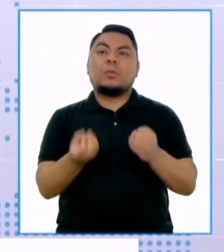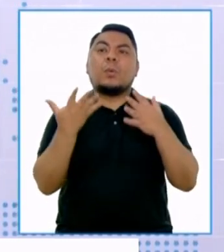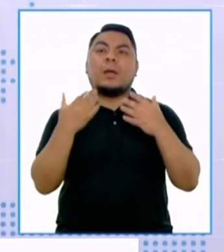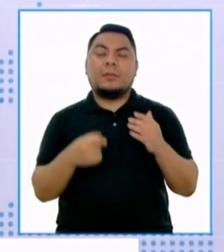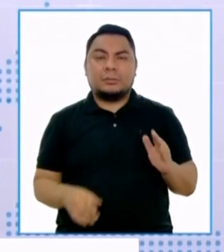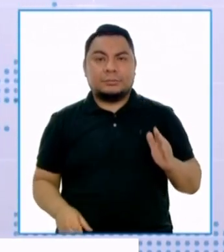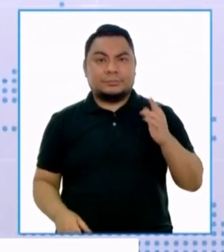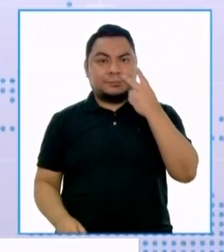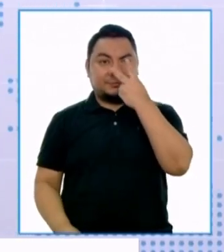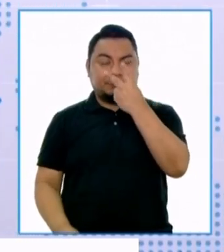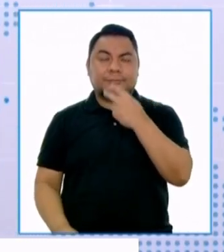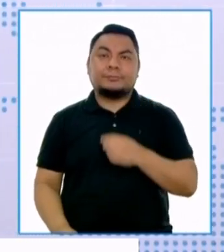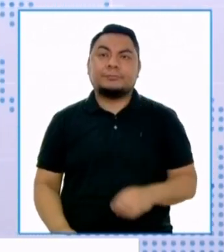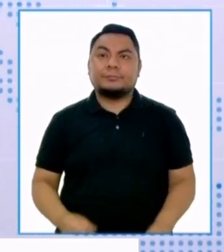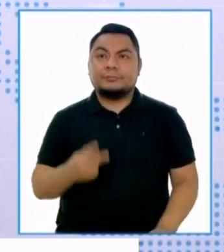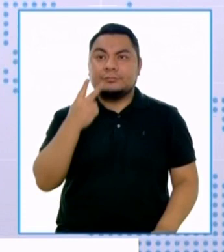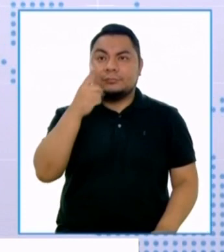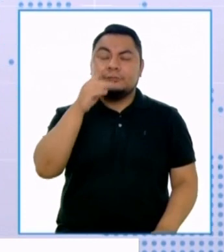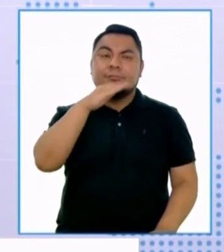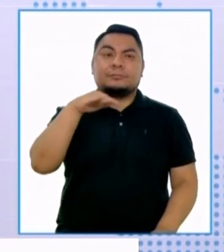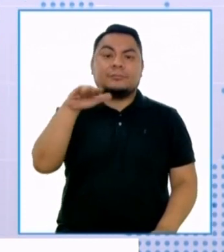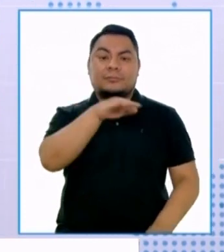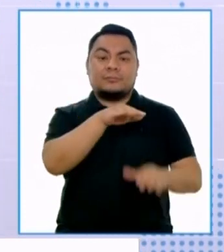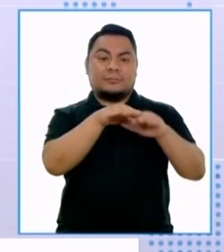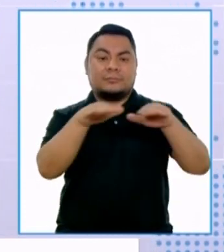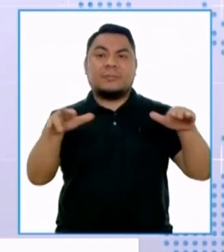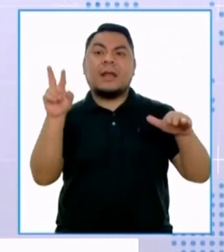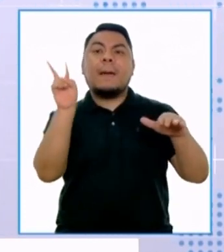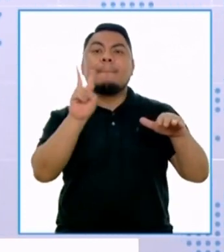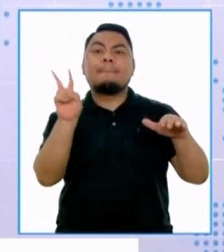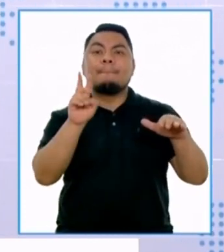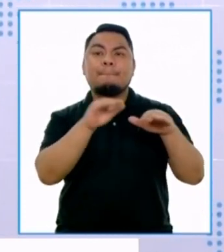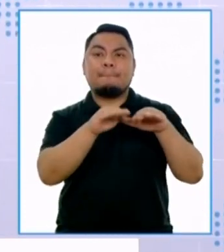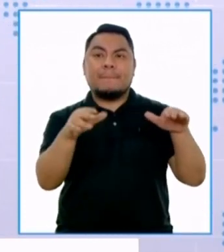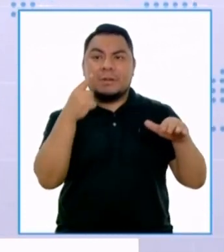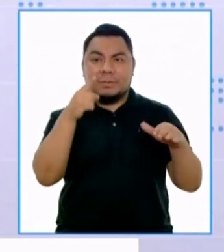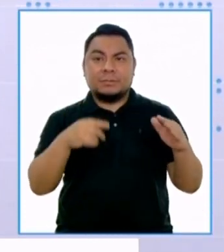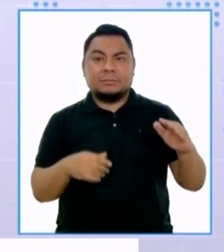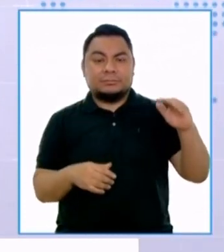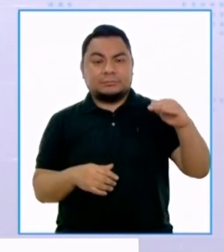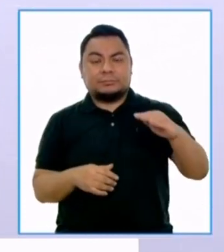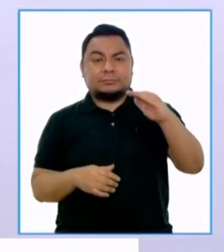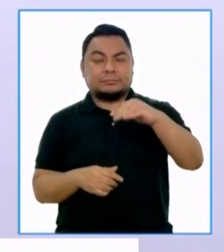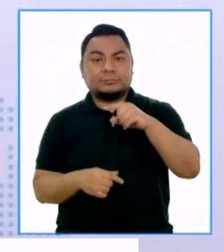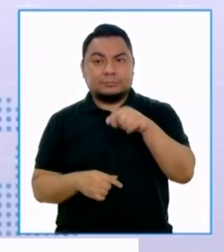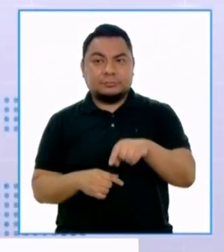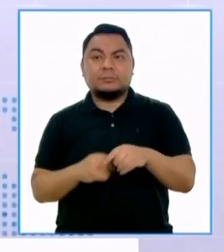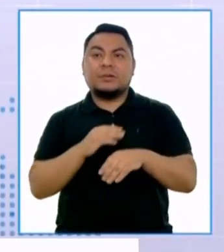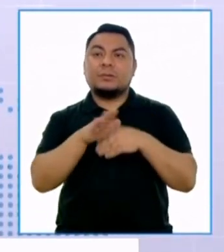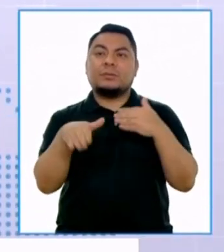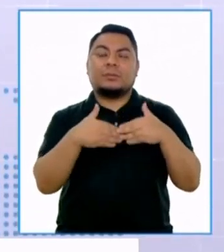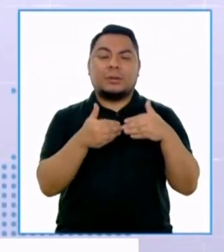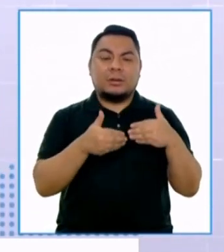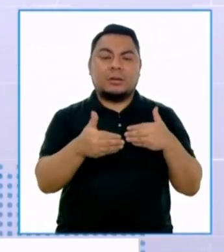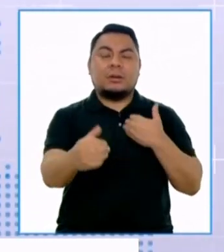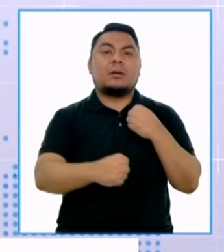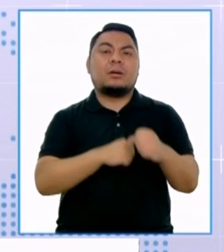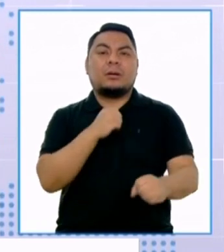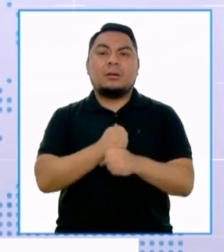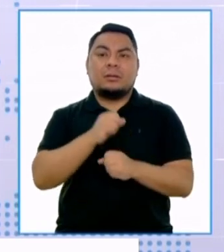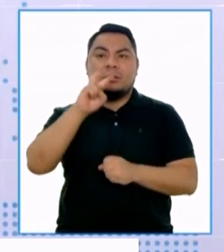Si nos fijamos en la parte inferior en verde, vamos a ver una franja en donde a lo largo del año